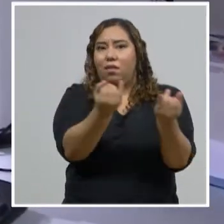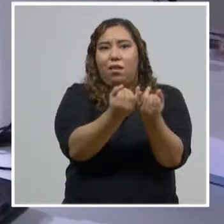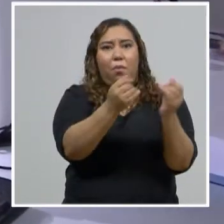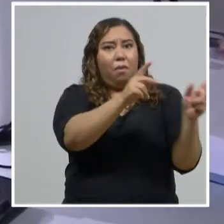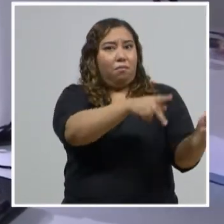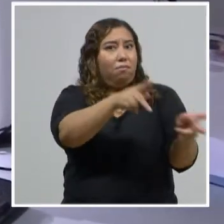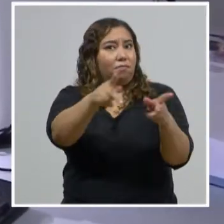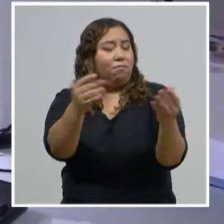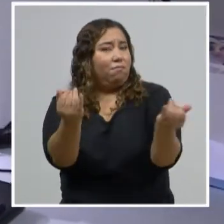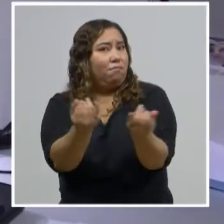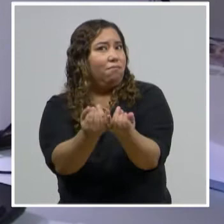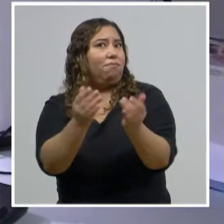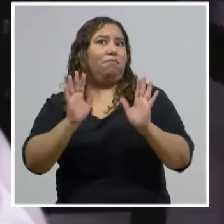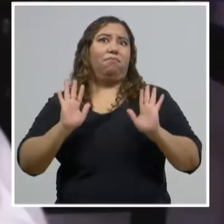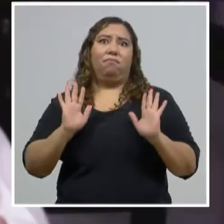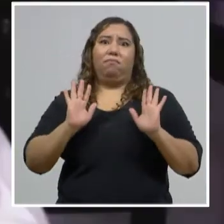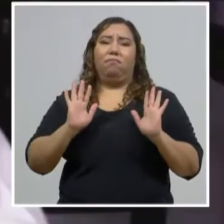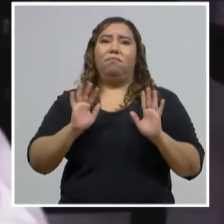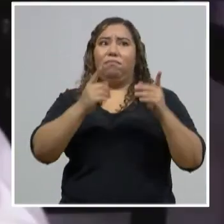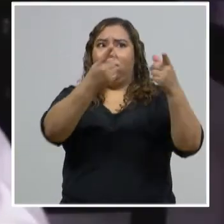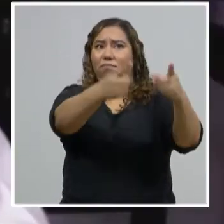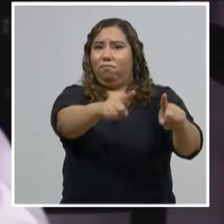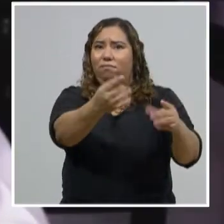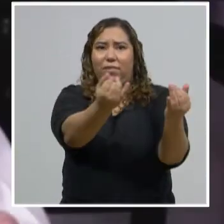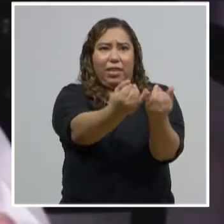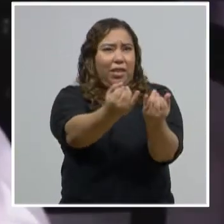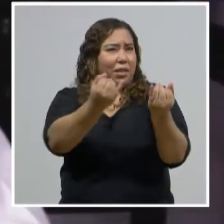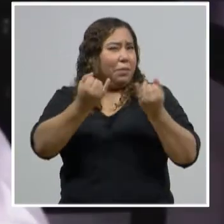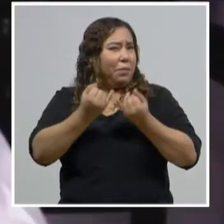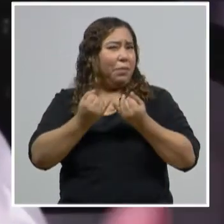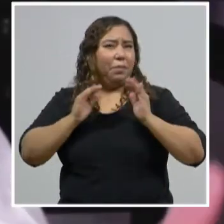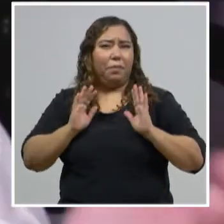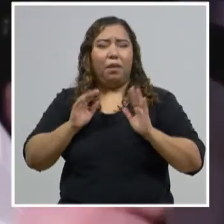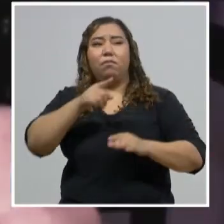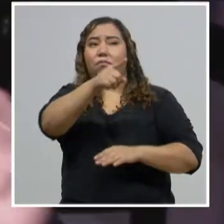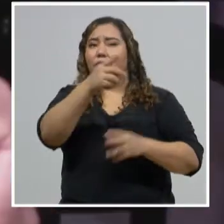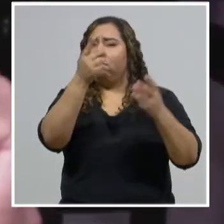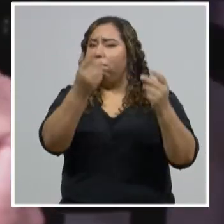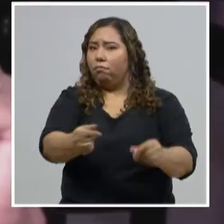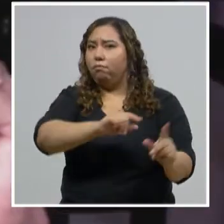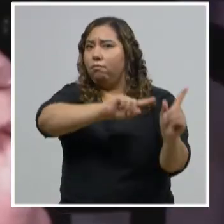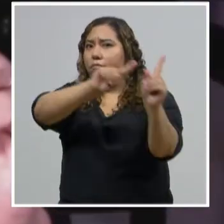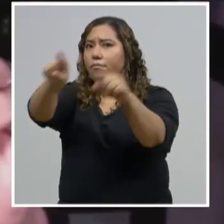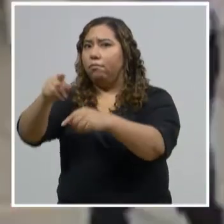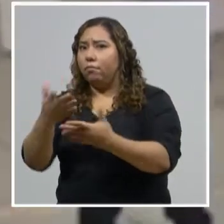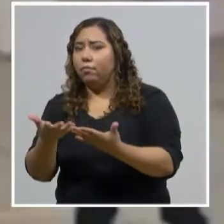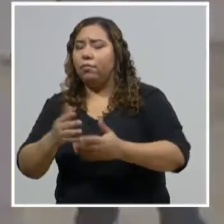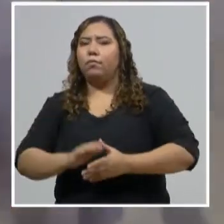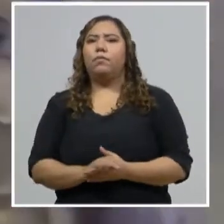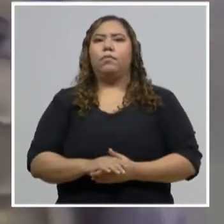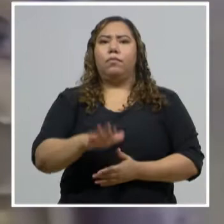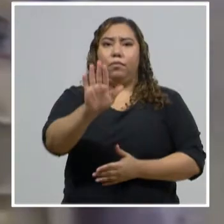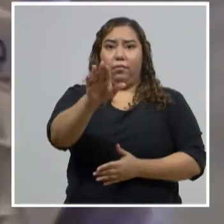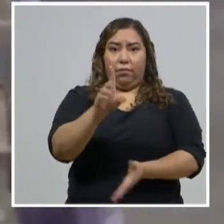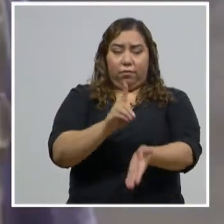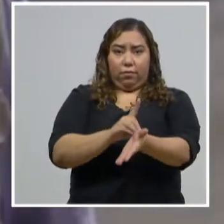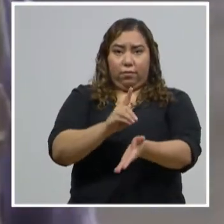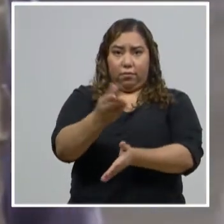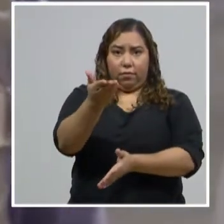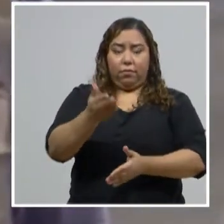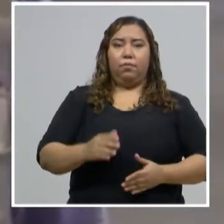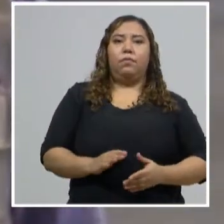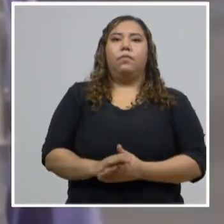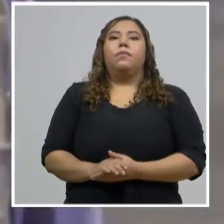al primer síntoma para poder atender, que los puedan atender. Adelante, doctor. Muy buenos días, señor presidente.